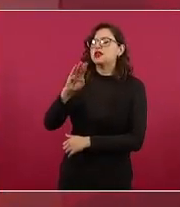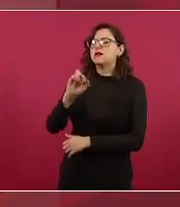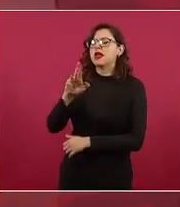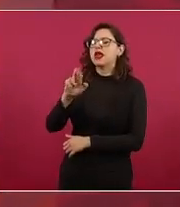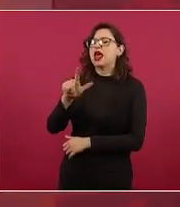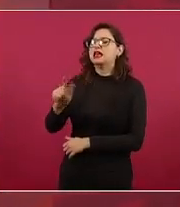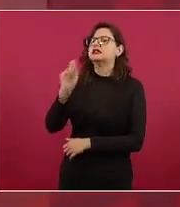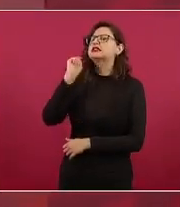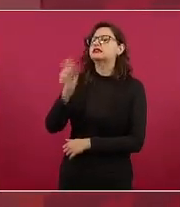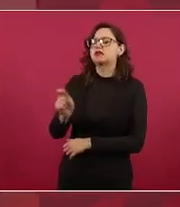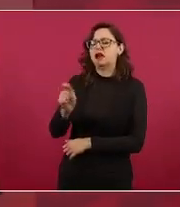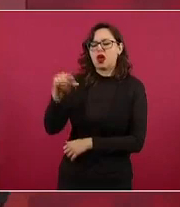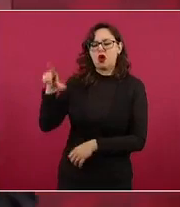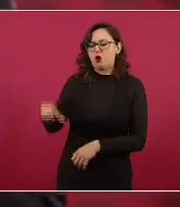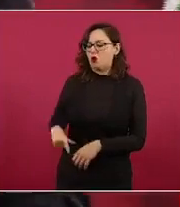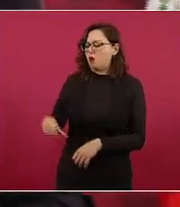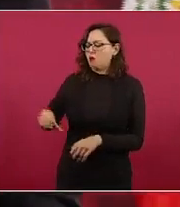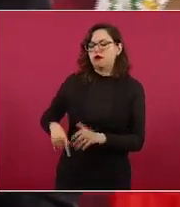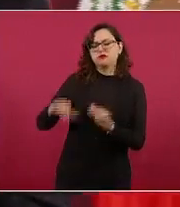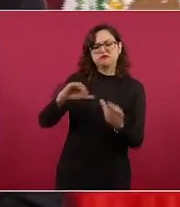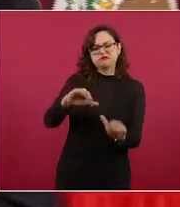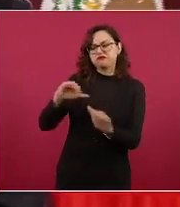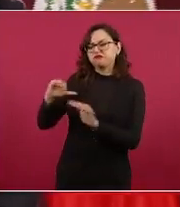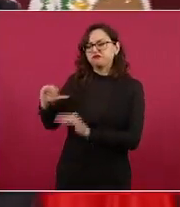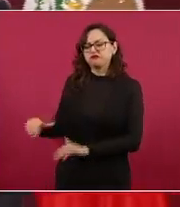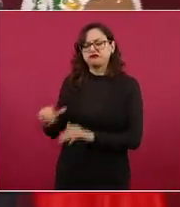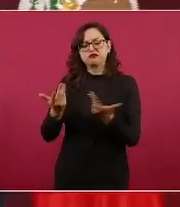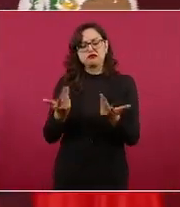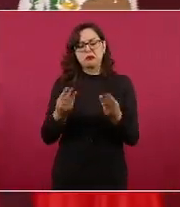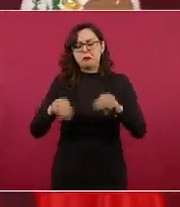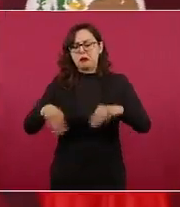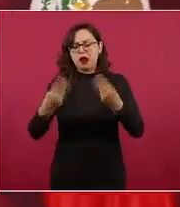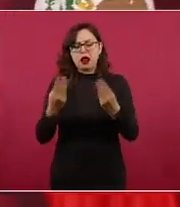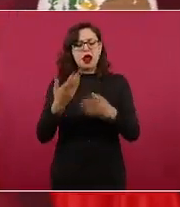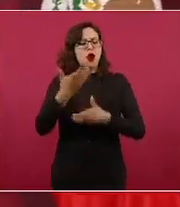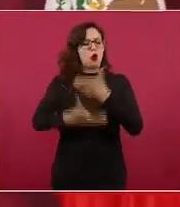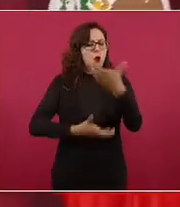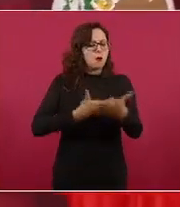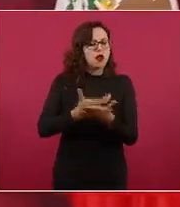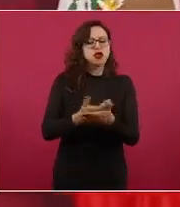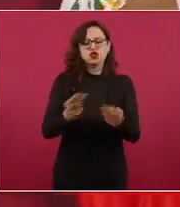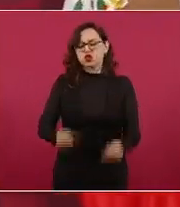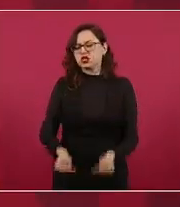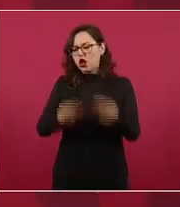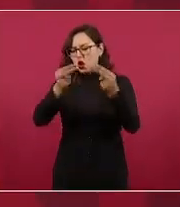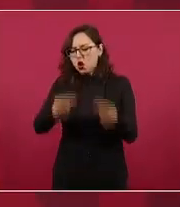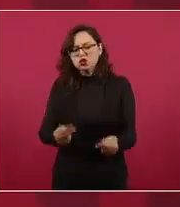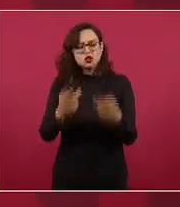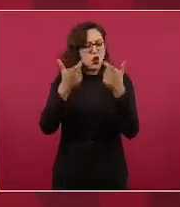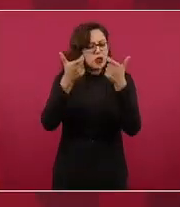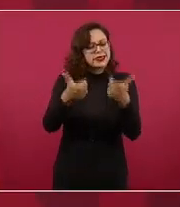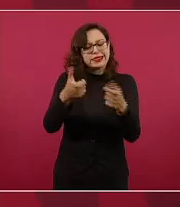y el Estado no debe de dedicarse a la planeación ni a promover el desarrollo